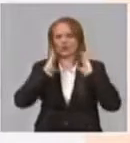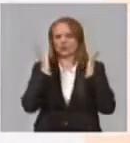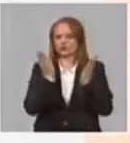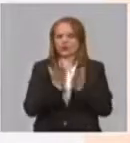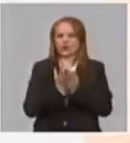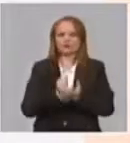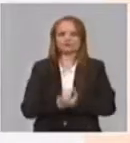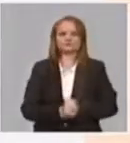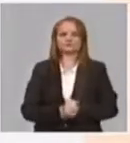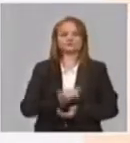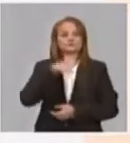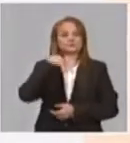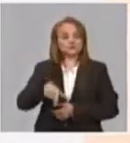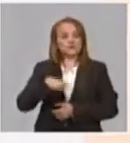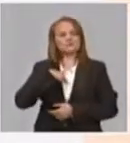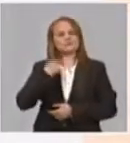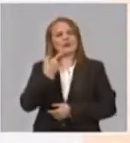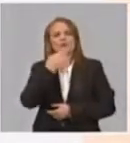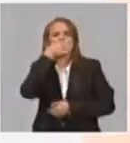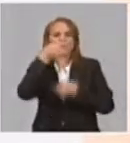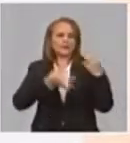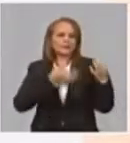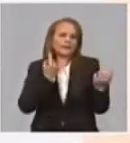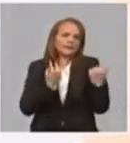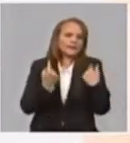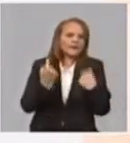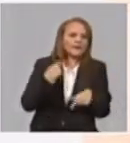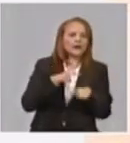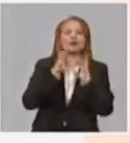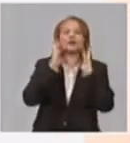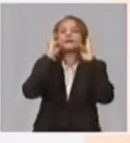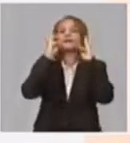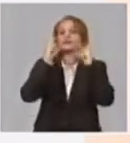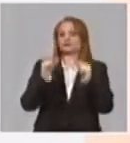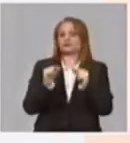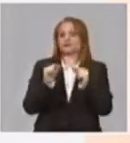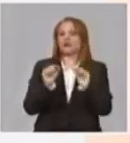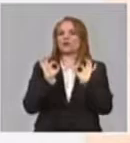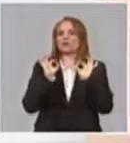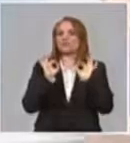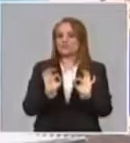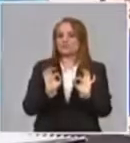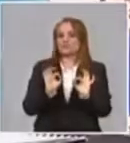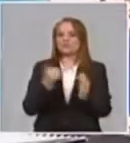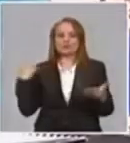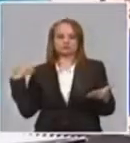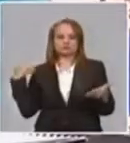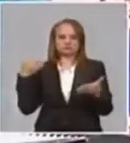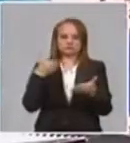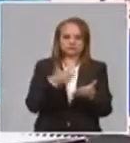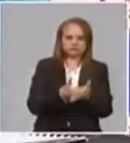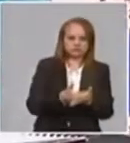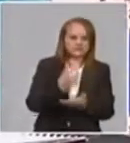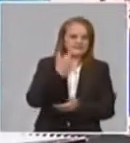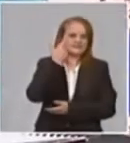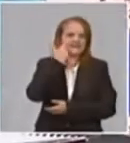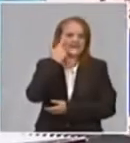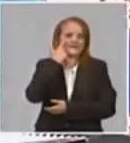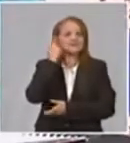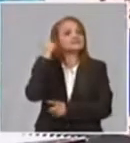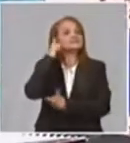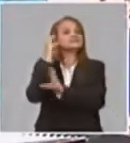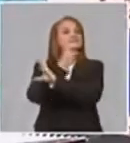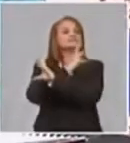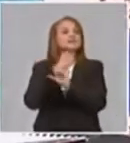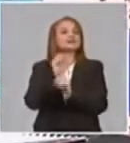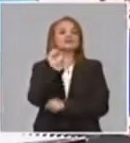este caso voy a referirme un poco a los resultados que ahora mismo se han obtenido en las ciencias sociales